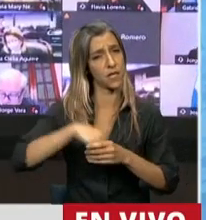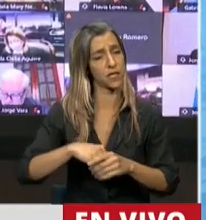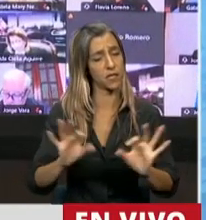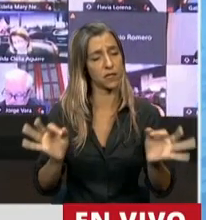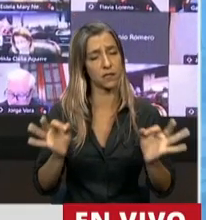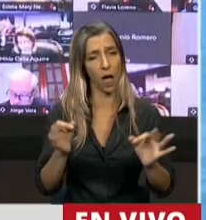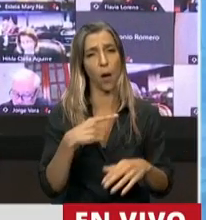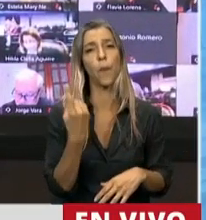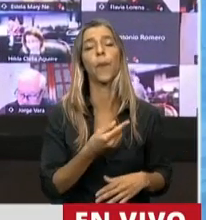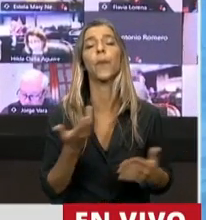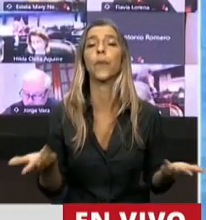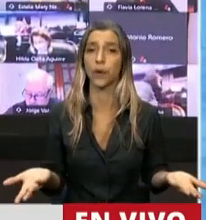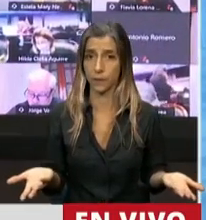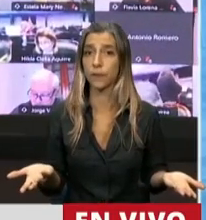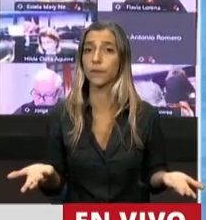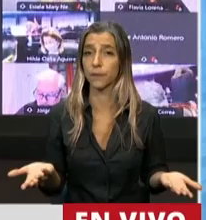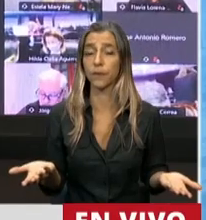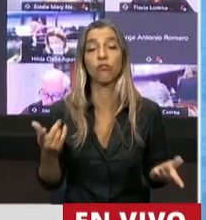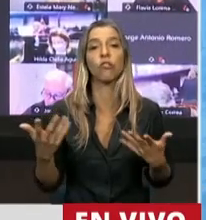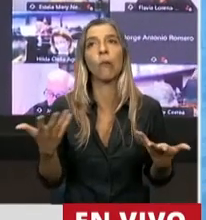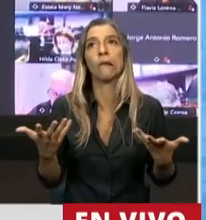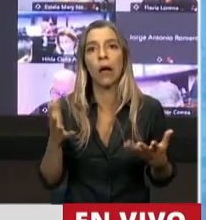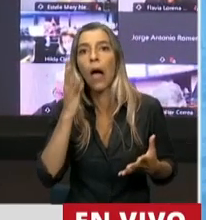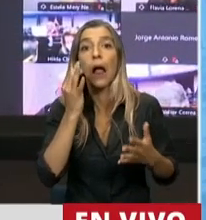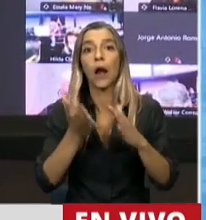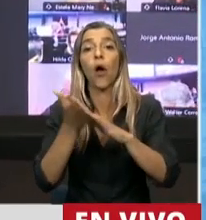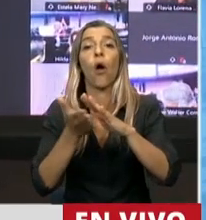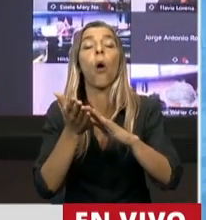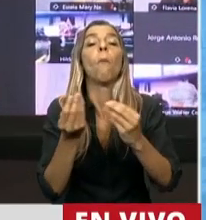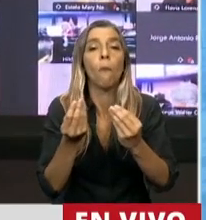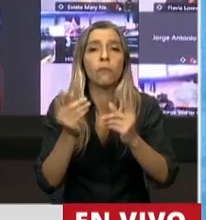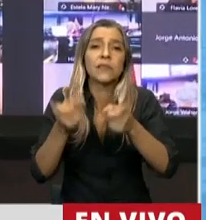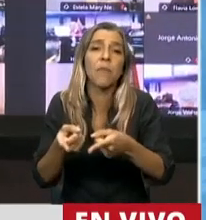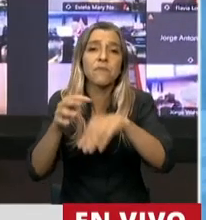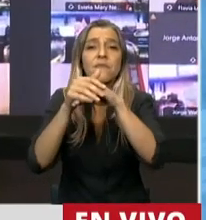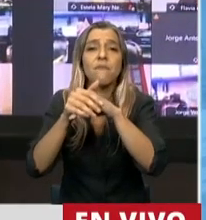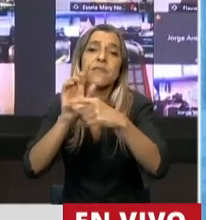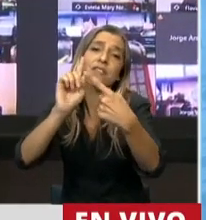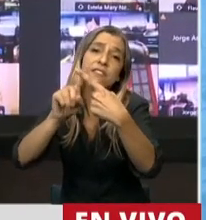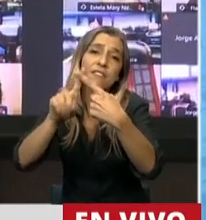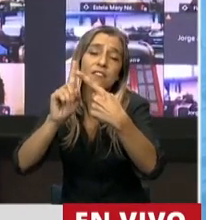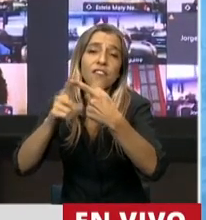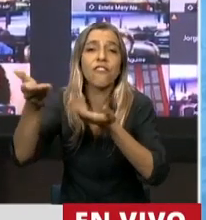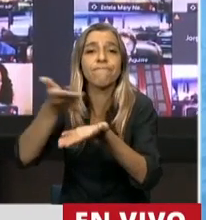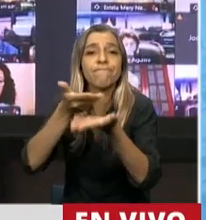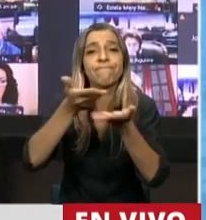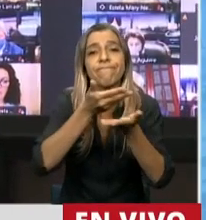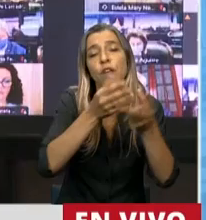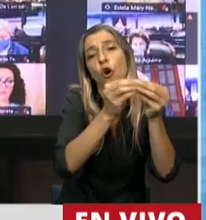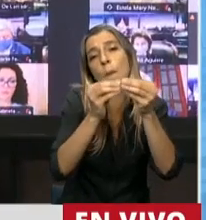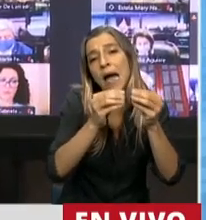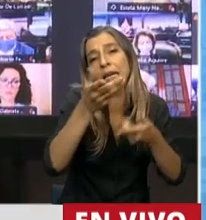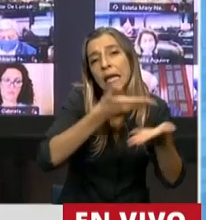Y que este derecho a poder sociabilizar con algún amigo, con algún compañero, con alguna compañera,